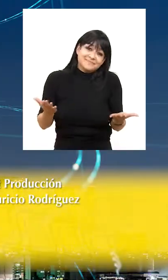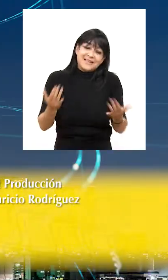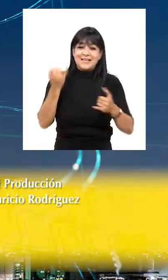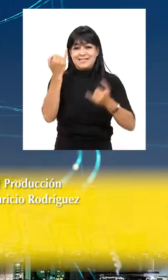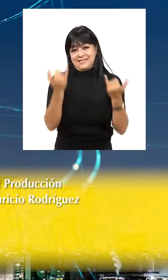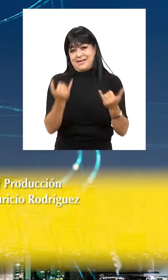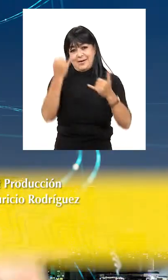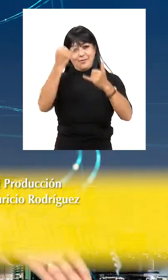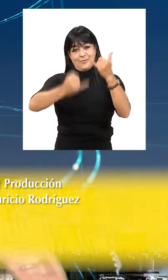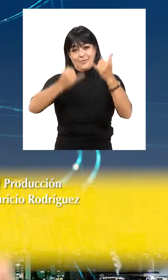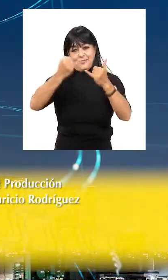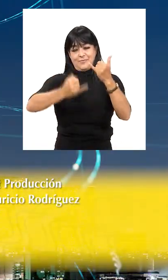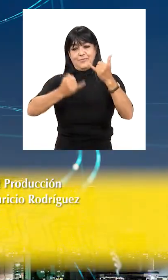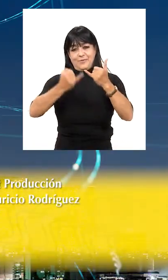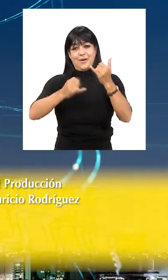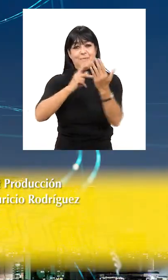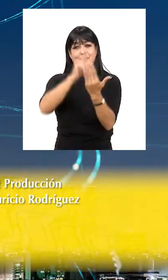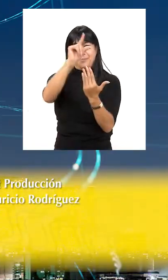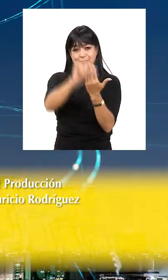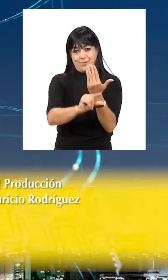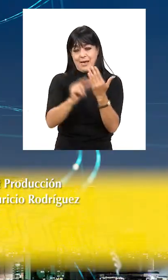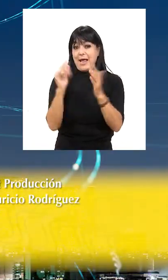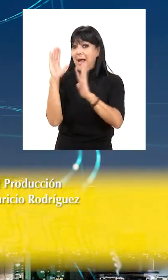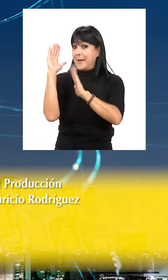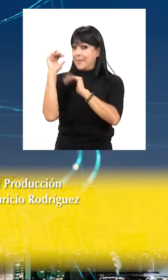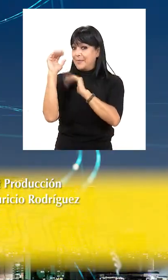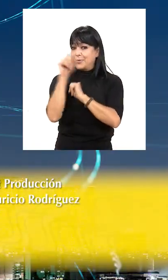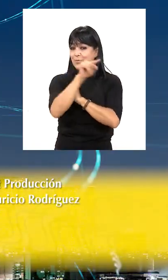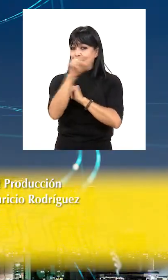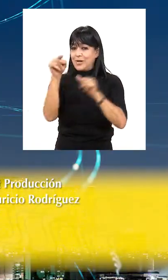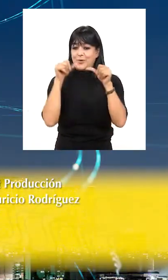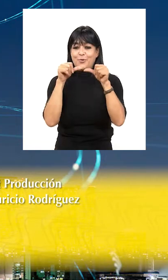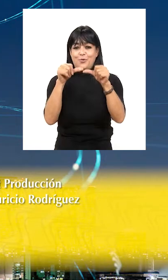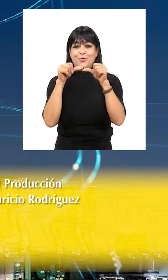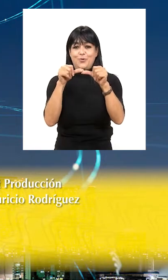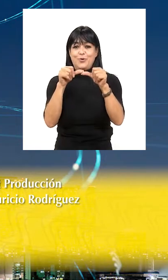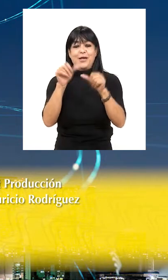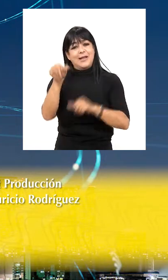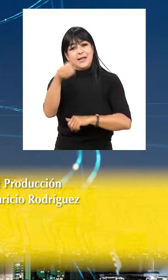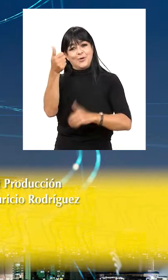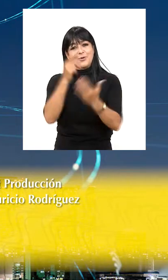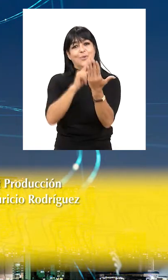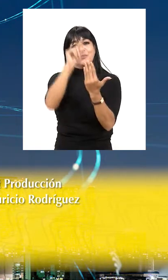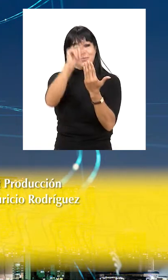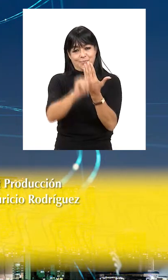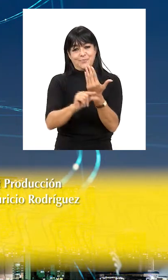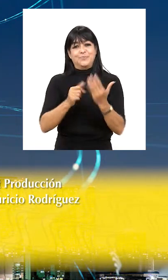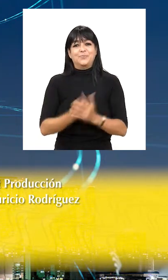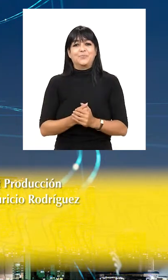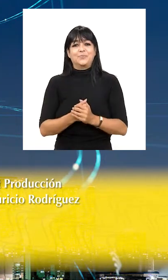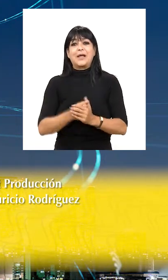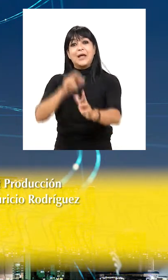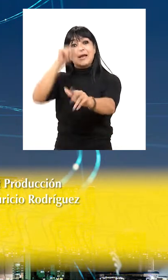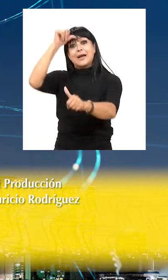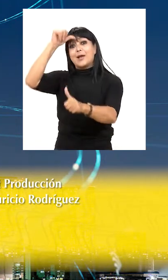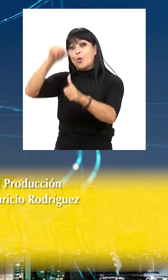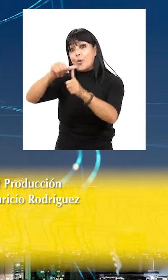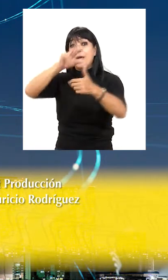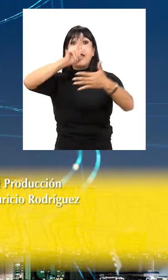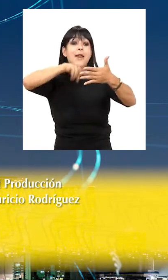Bueno, hemos llegado al final de nuestro programa. Esperamos que sigan la transmisión en las próximas ediciones.